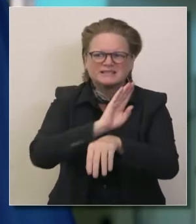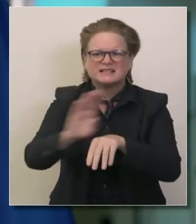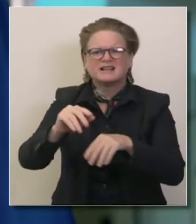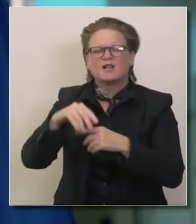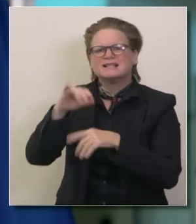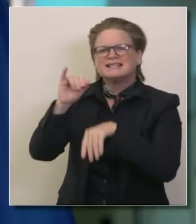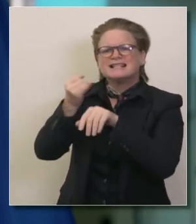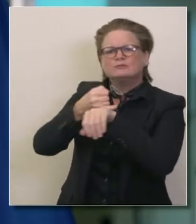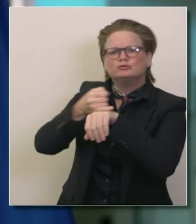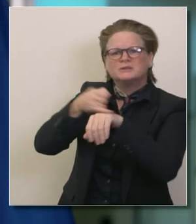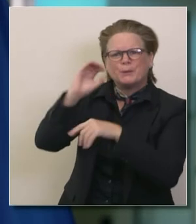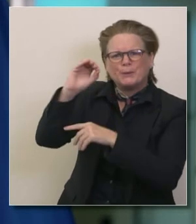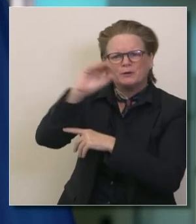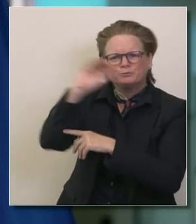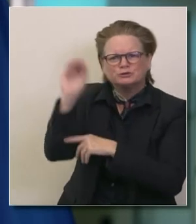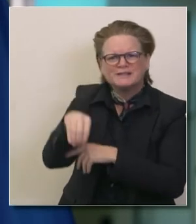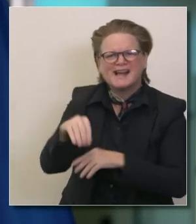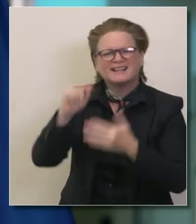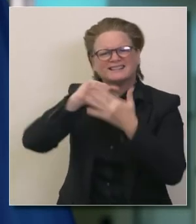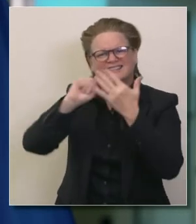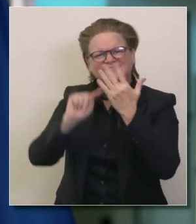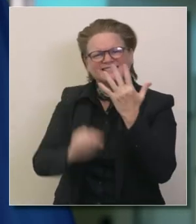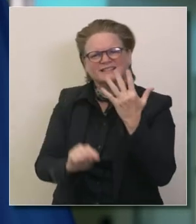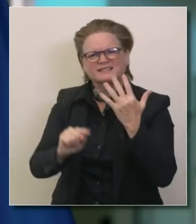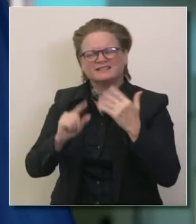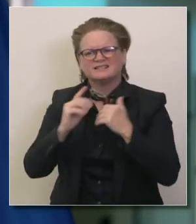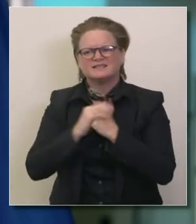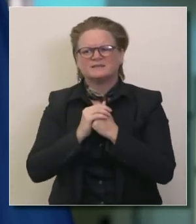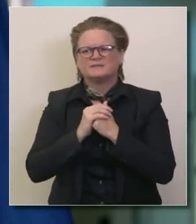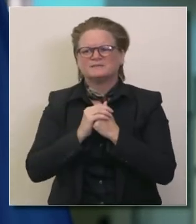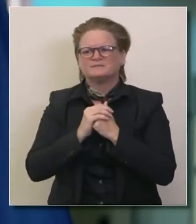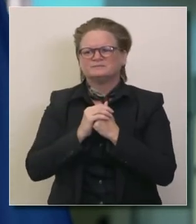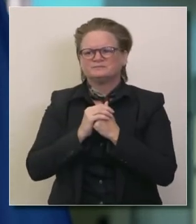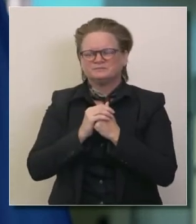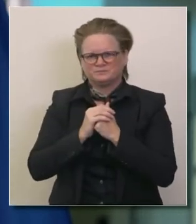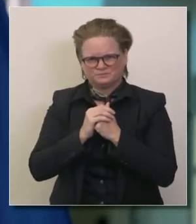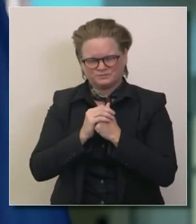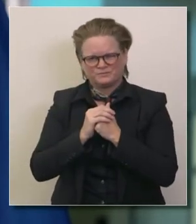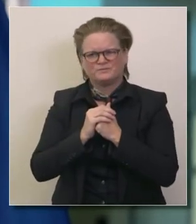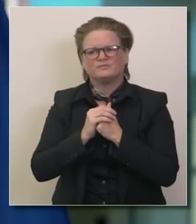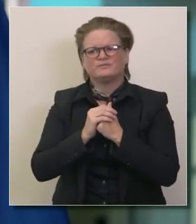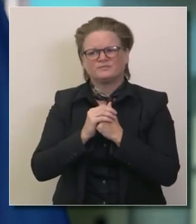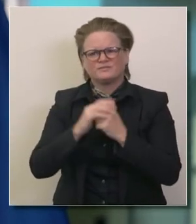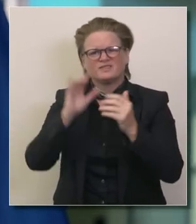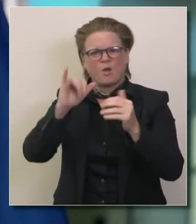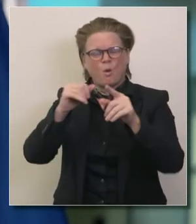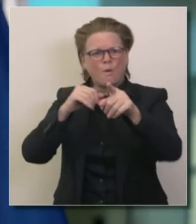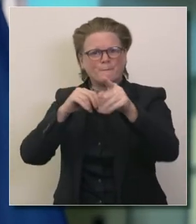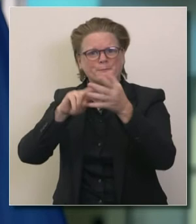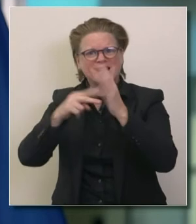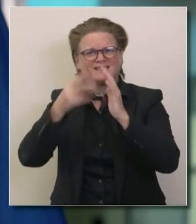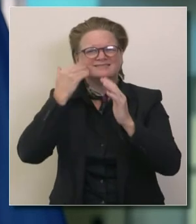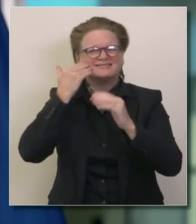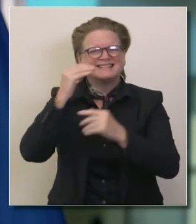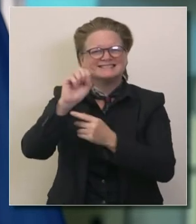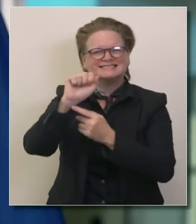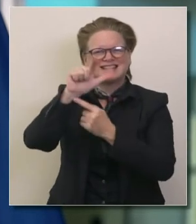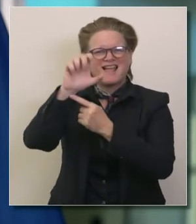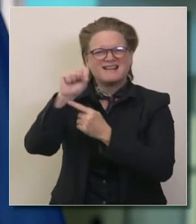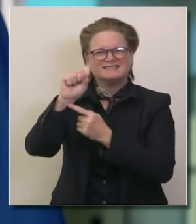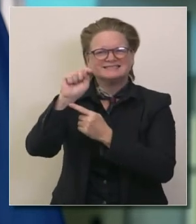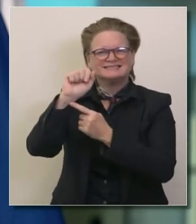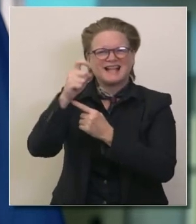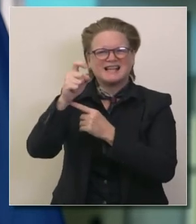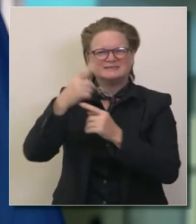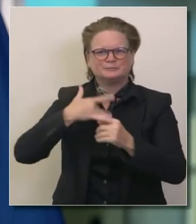semana pasada estamos perdonando el impuesto impositivo de que sean recolectados y distribuidos al estado estamos permitiendo que la